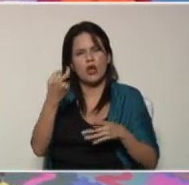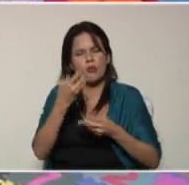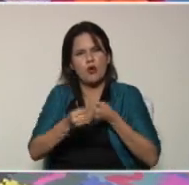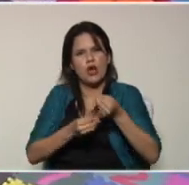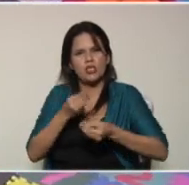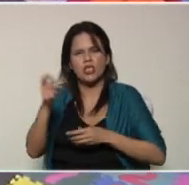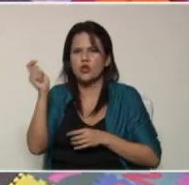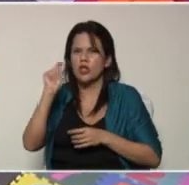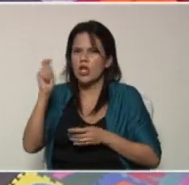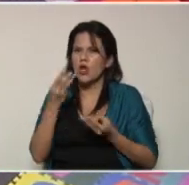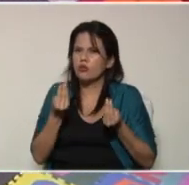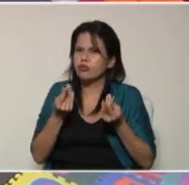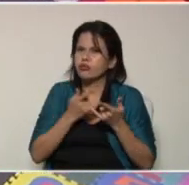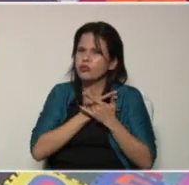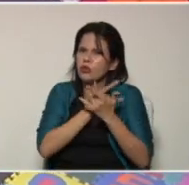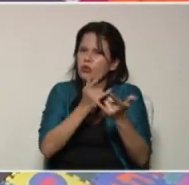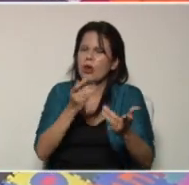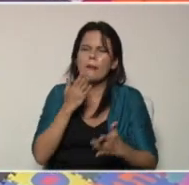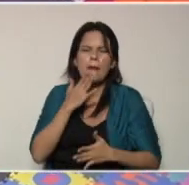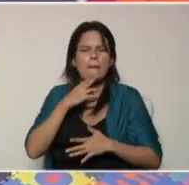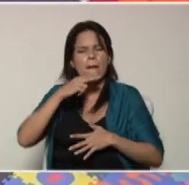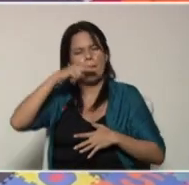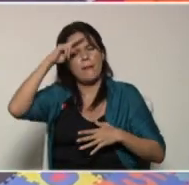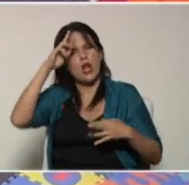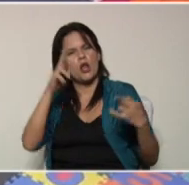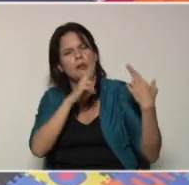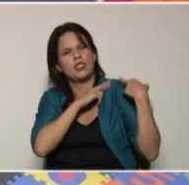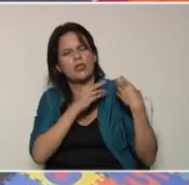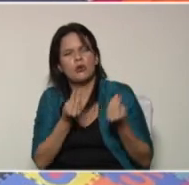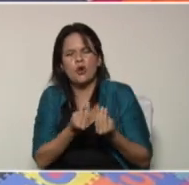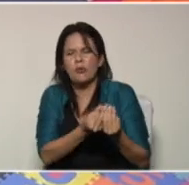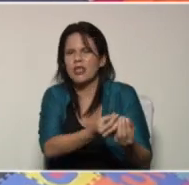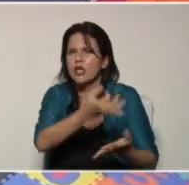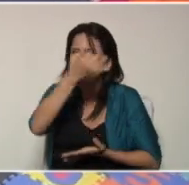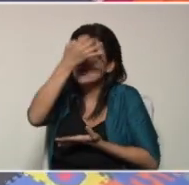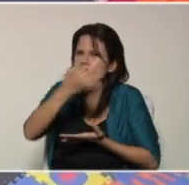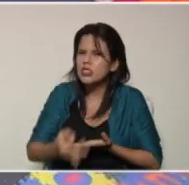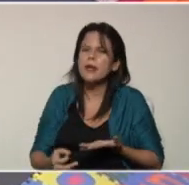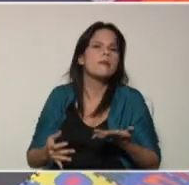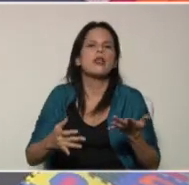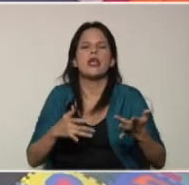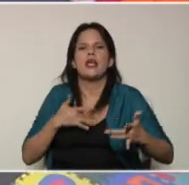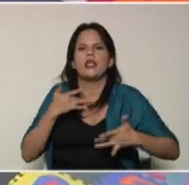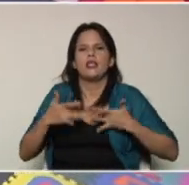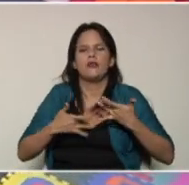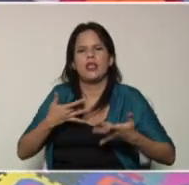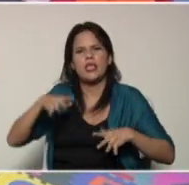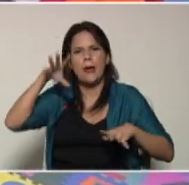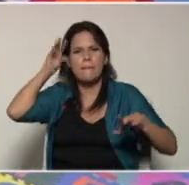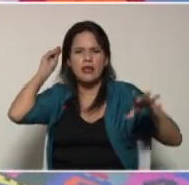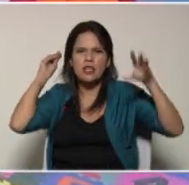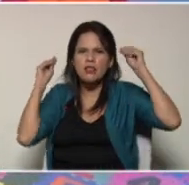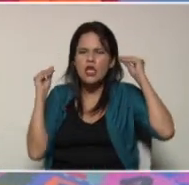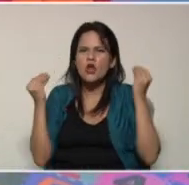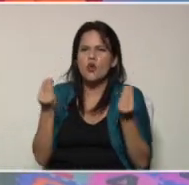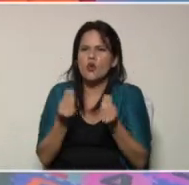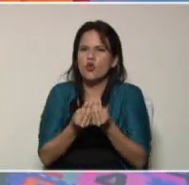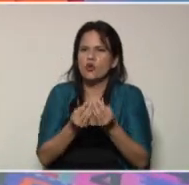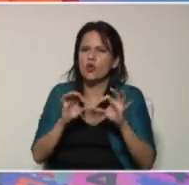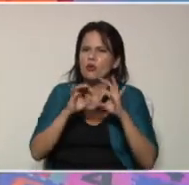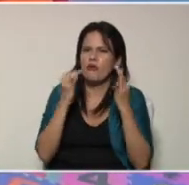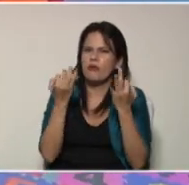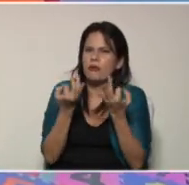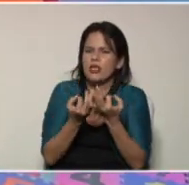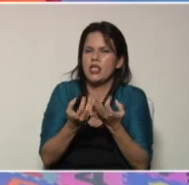supuesto a los padres madres y representantes por acompañarnos siempre en esa dinámica de aprender juntos como una familia